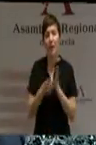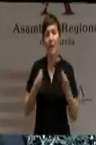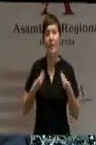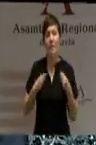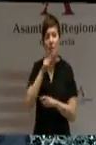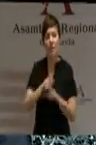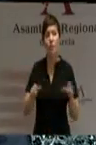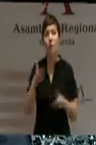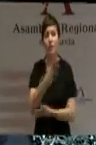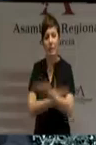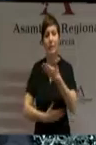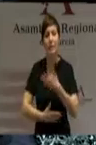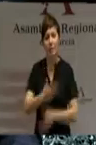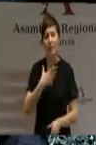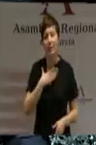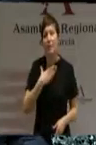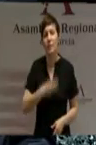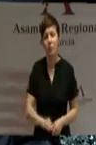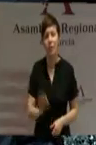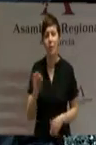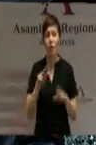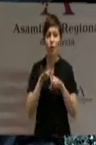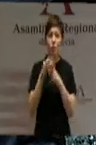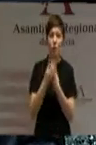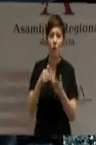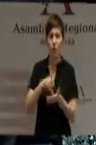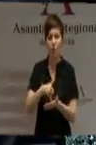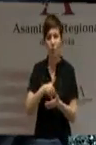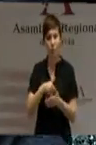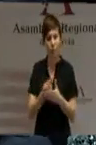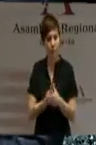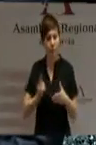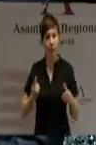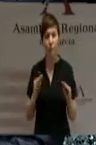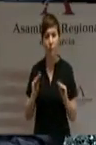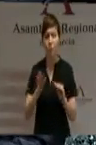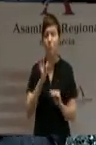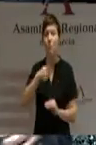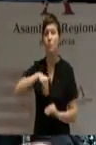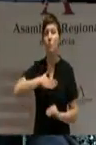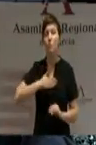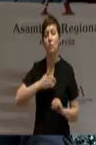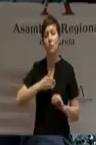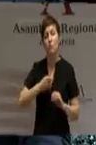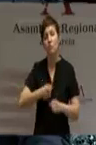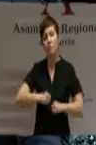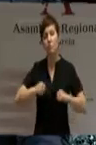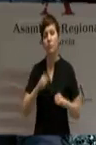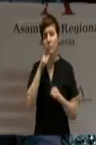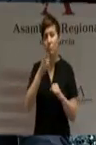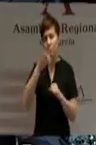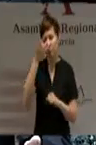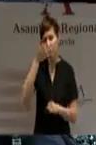discapacitadas o en situación de vulnerabilidad. Y reforzaremos nuestra ilusión para crear nuevos proyectos.